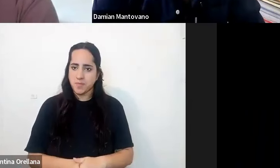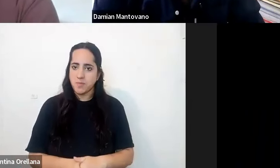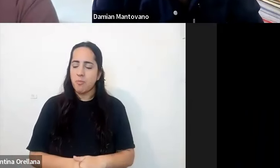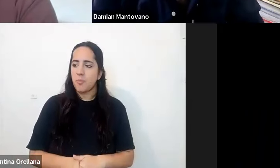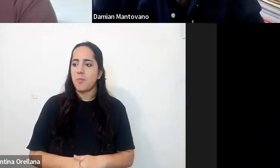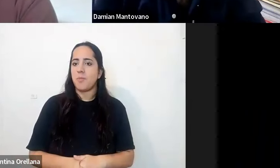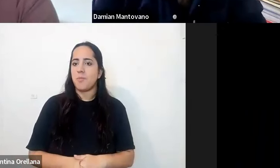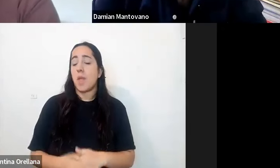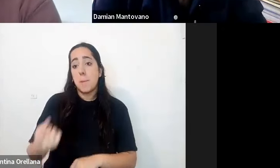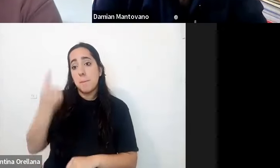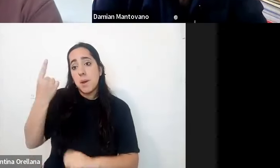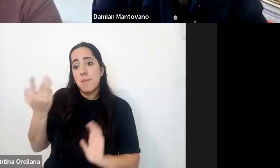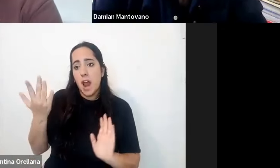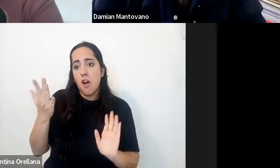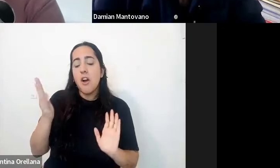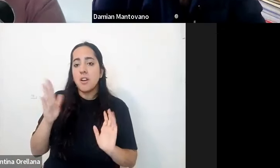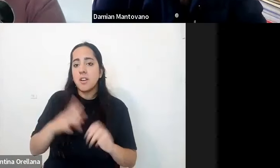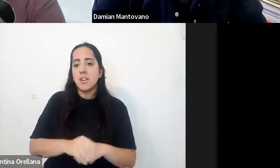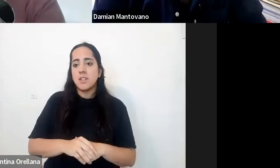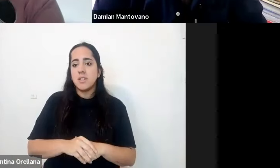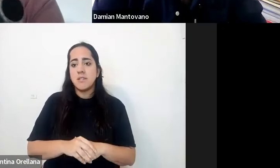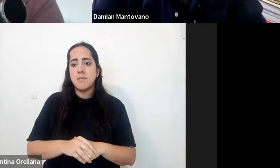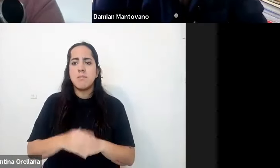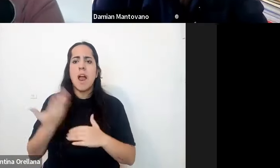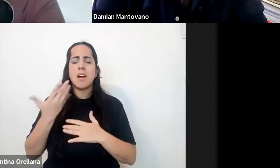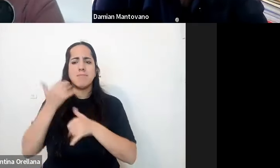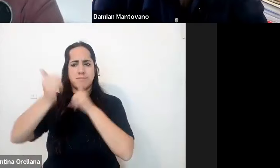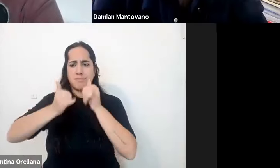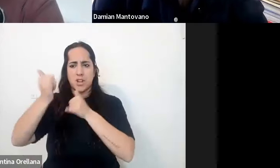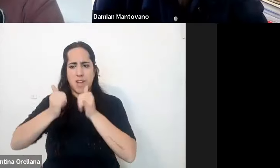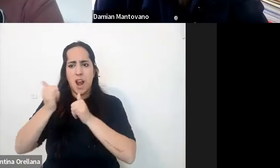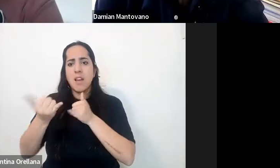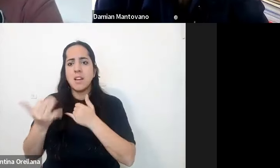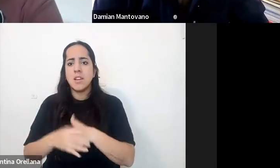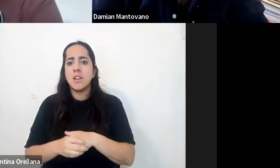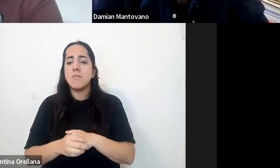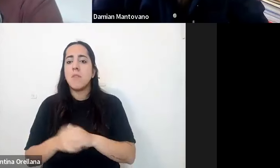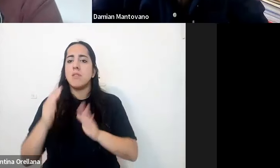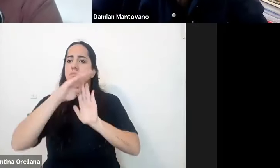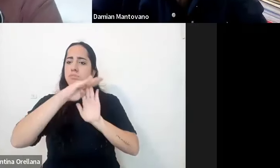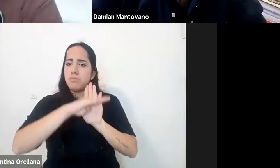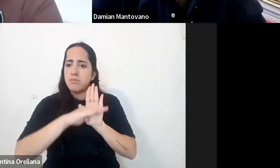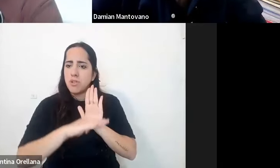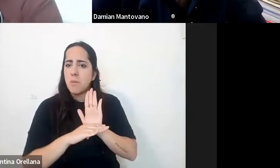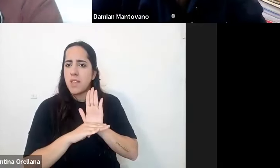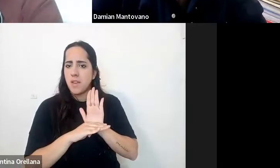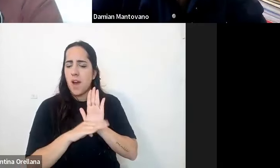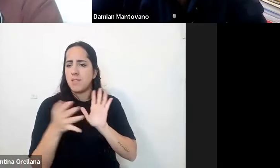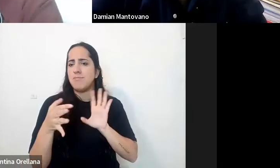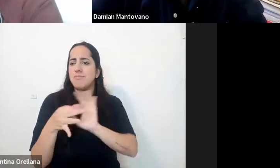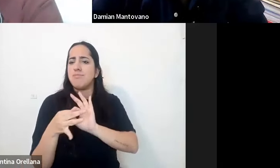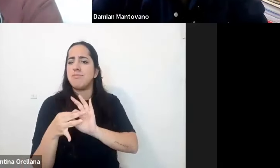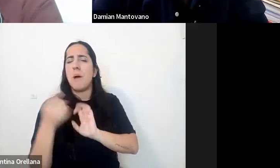primero quería hacer una introducción y un marco en lo que tenía que ver con las normativas y la articulación para poder